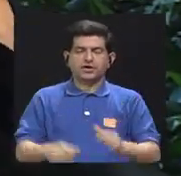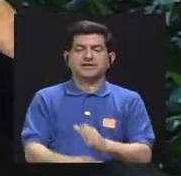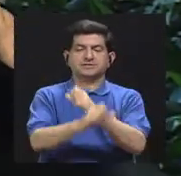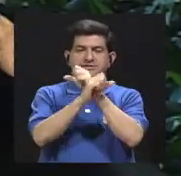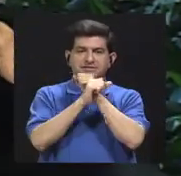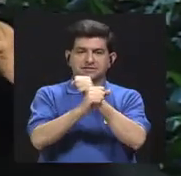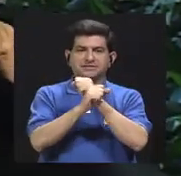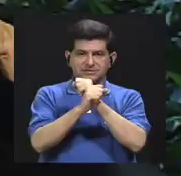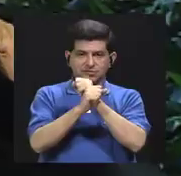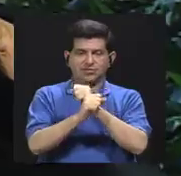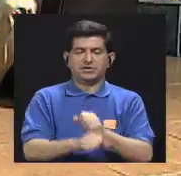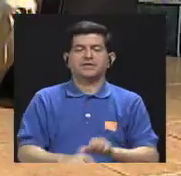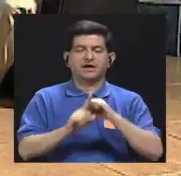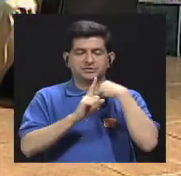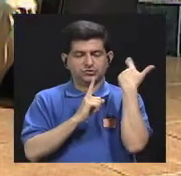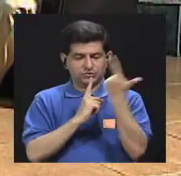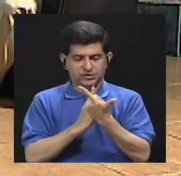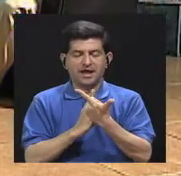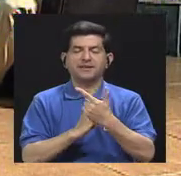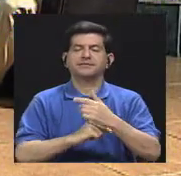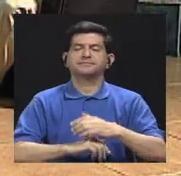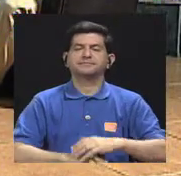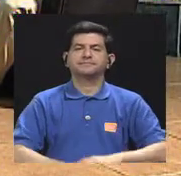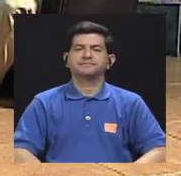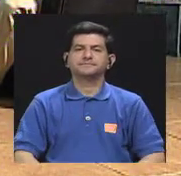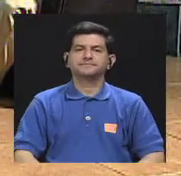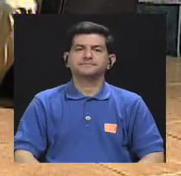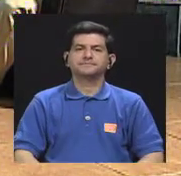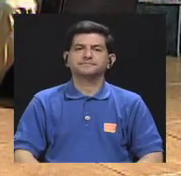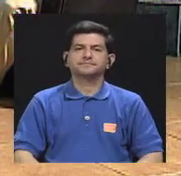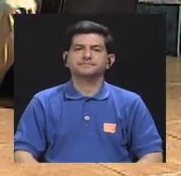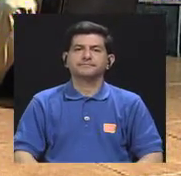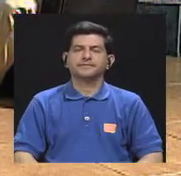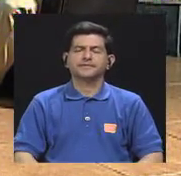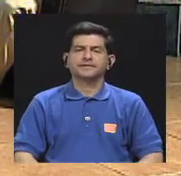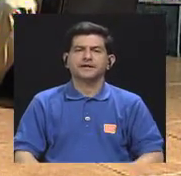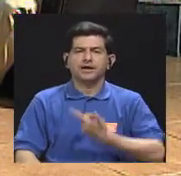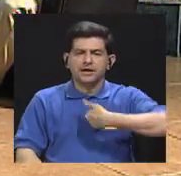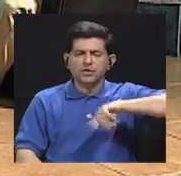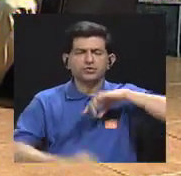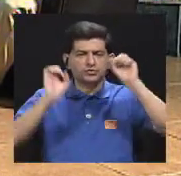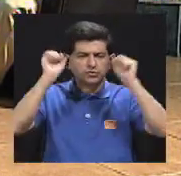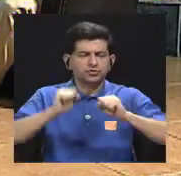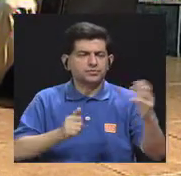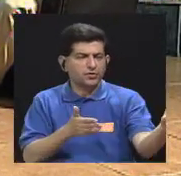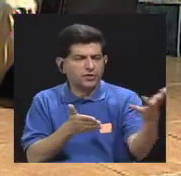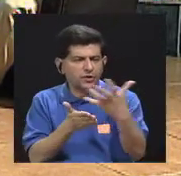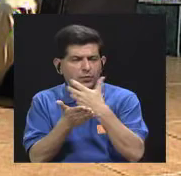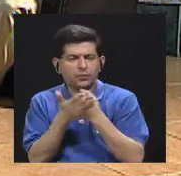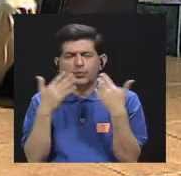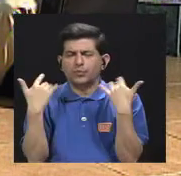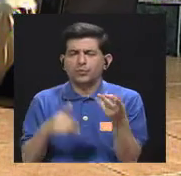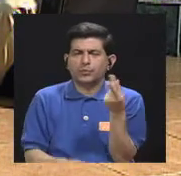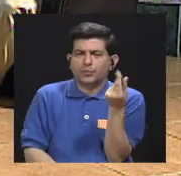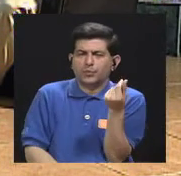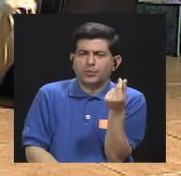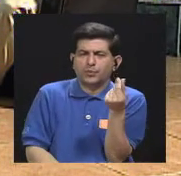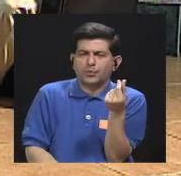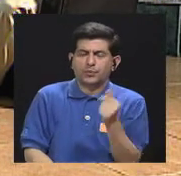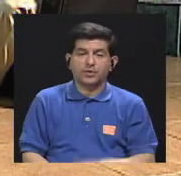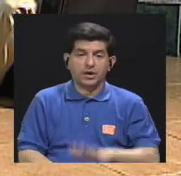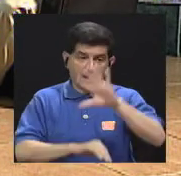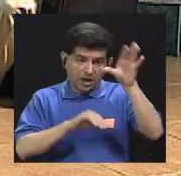seguridad social social entonces podríamos estar economizando muchos recursos